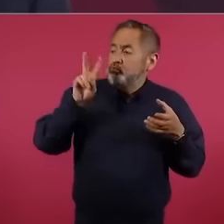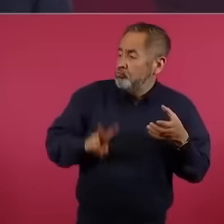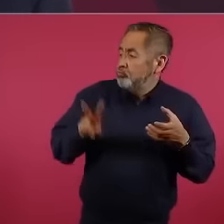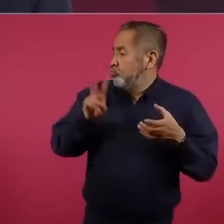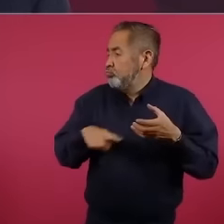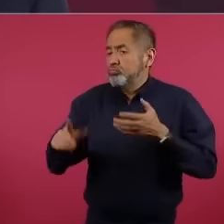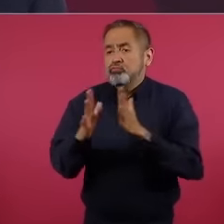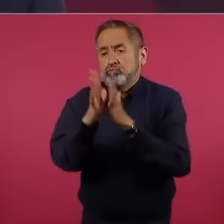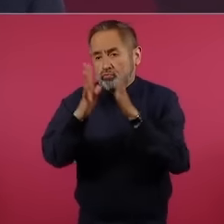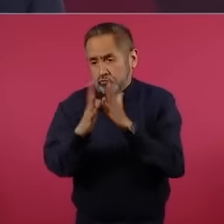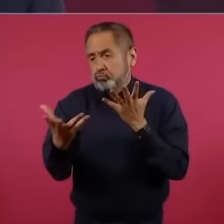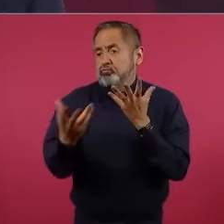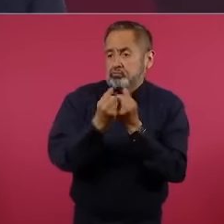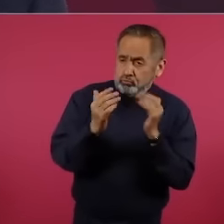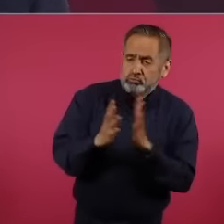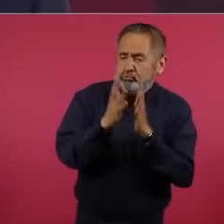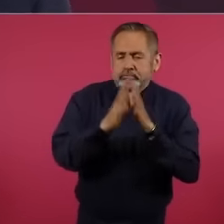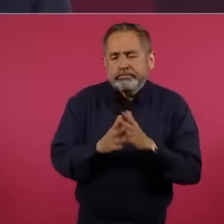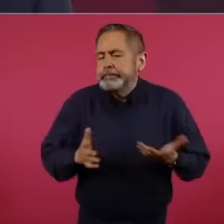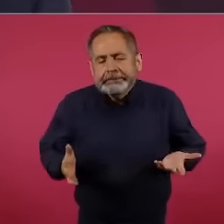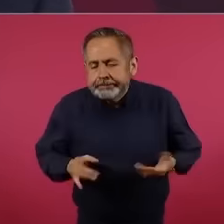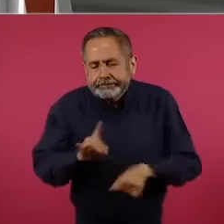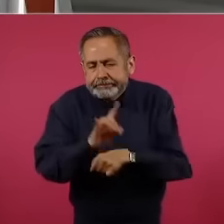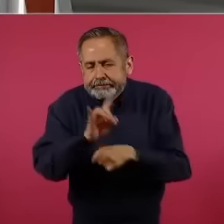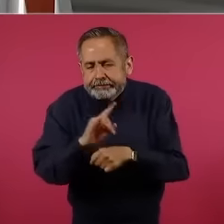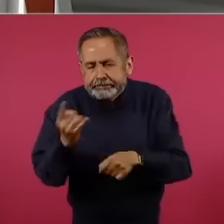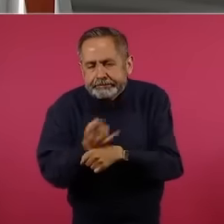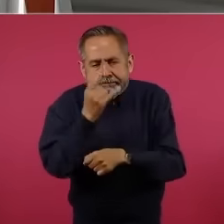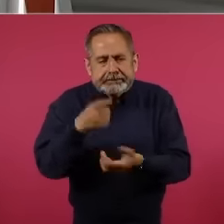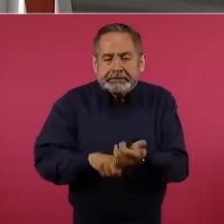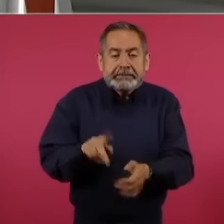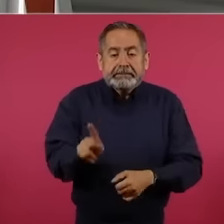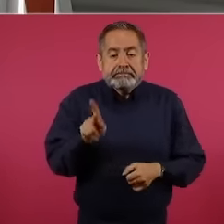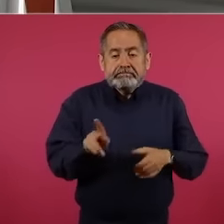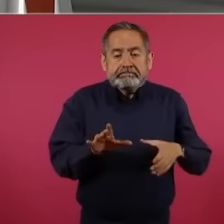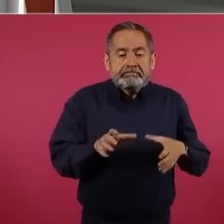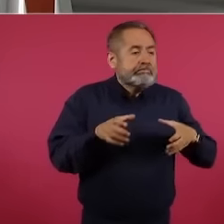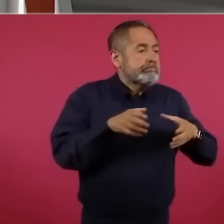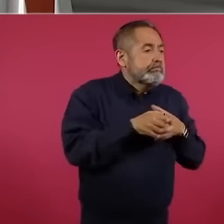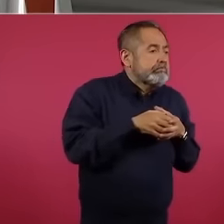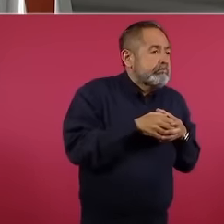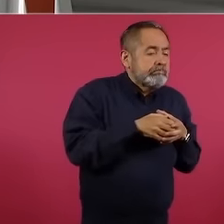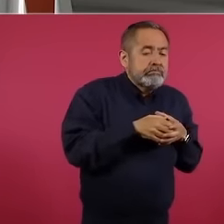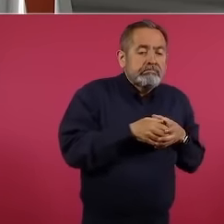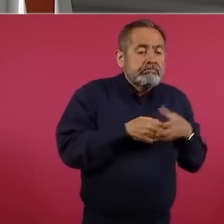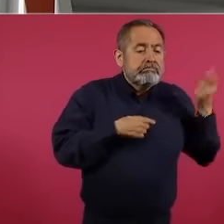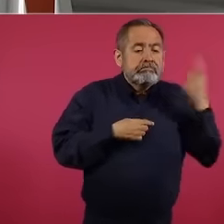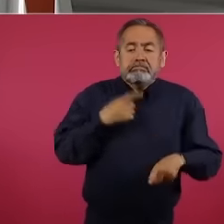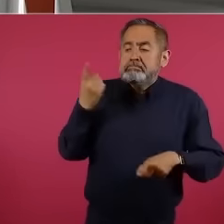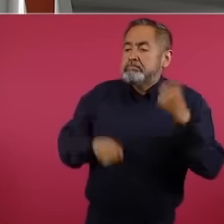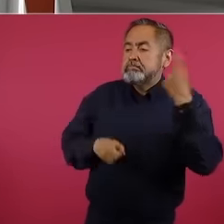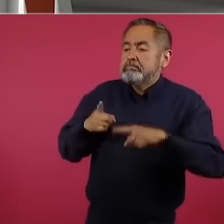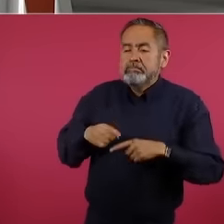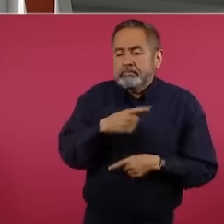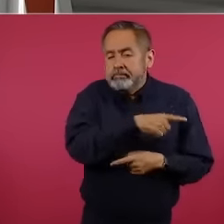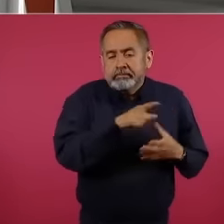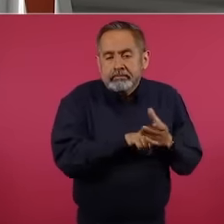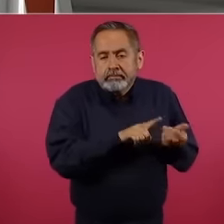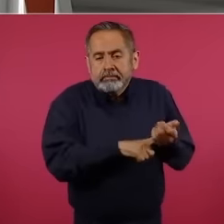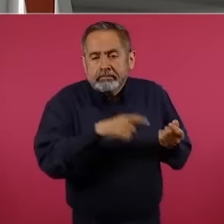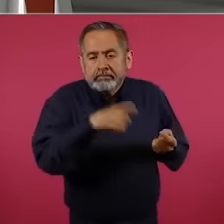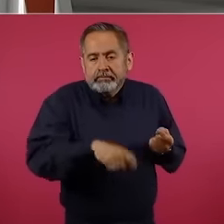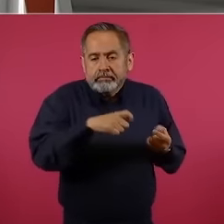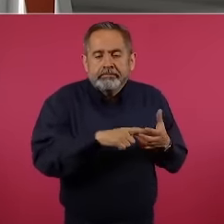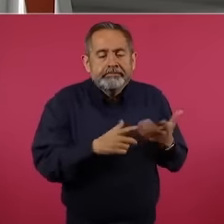se simulaba de que había democracia, pero los que mandaban no